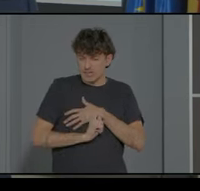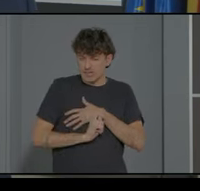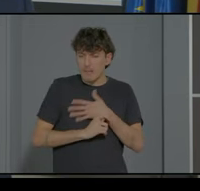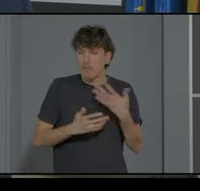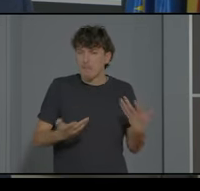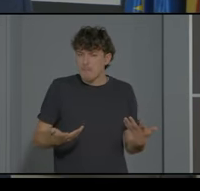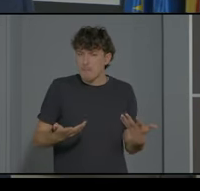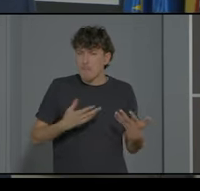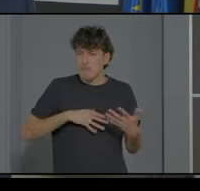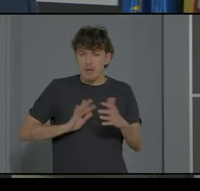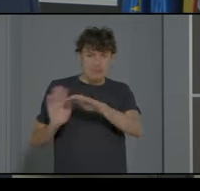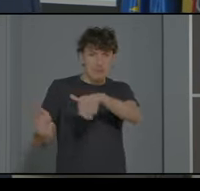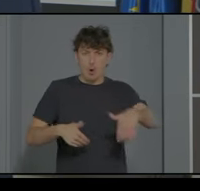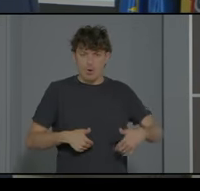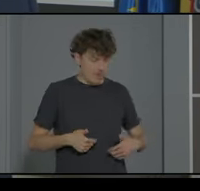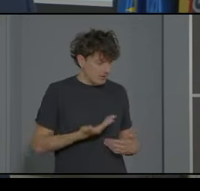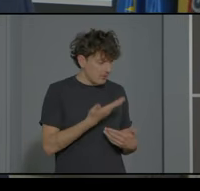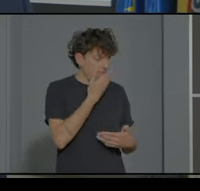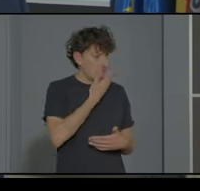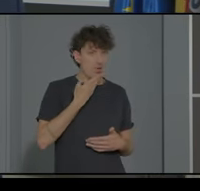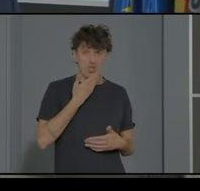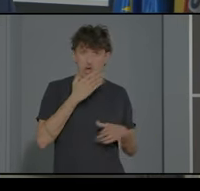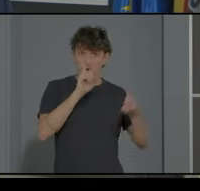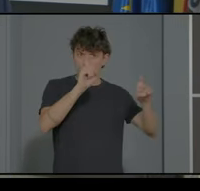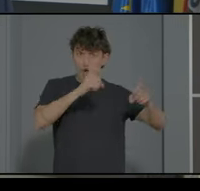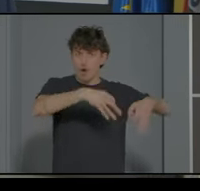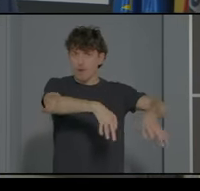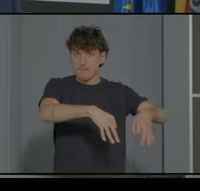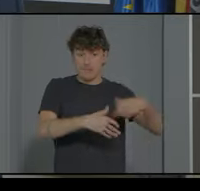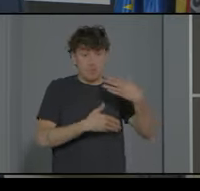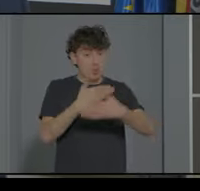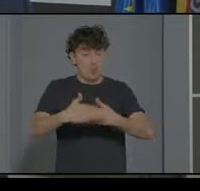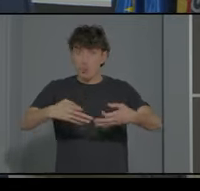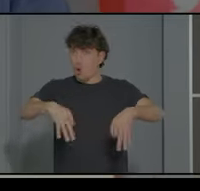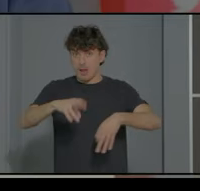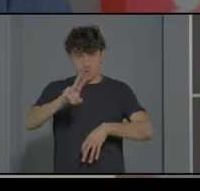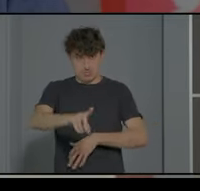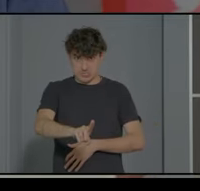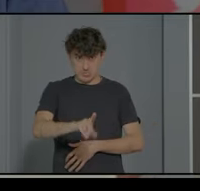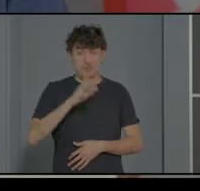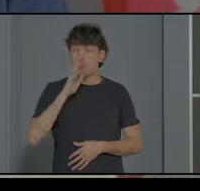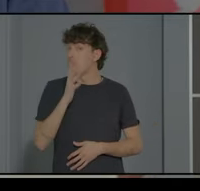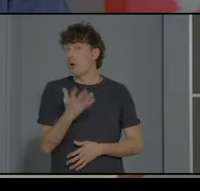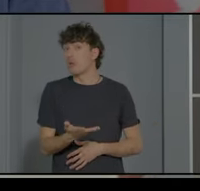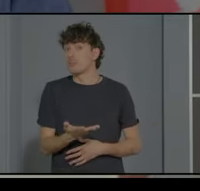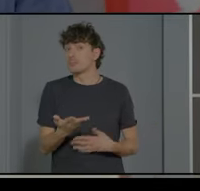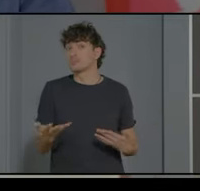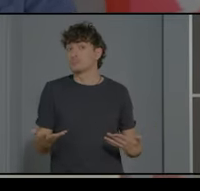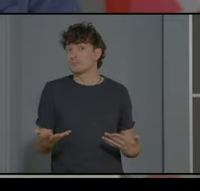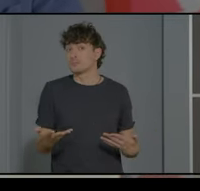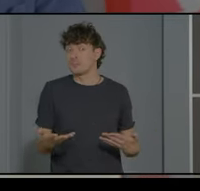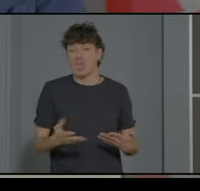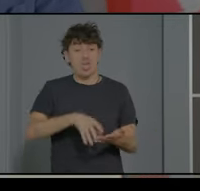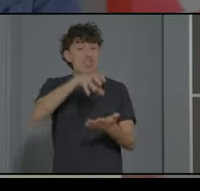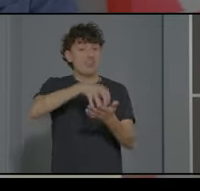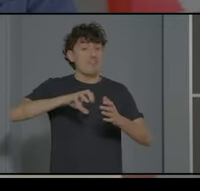retornar a la educación ordinaria. No es el proceso habitual. ¿Por qué? Porque, fundamentalmente, a